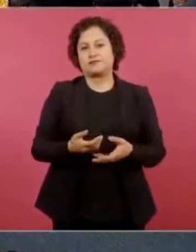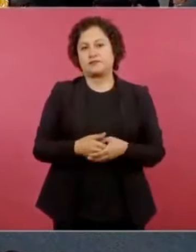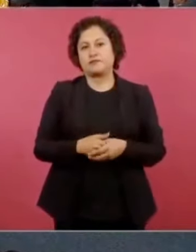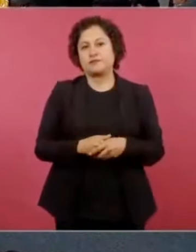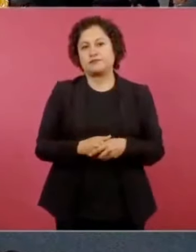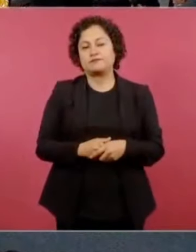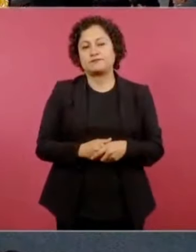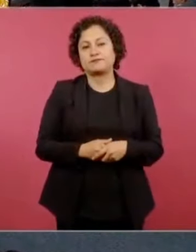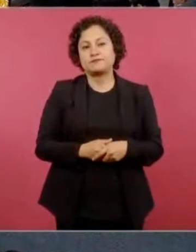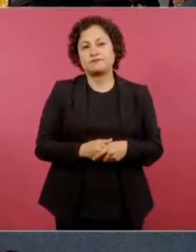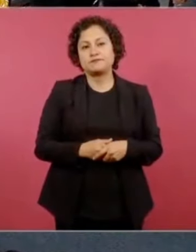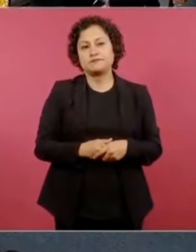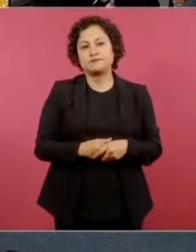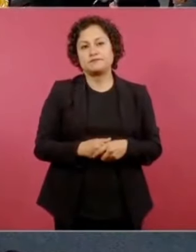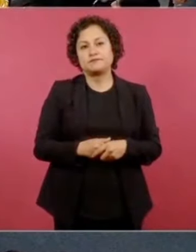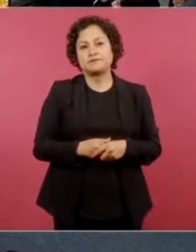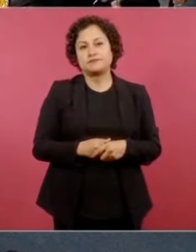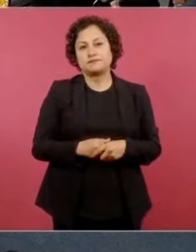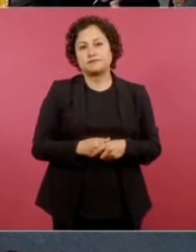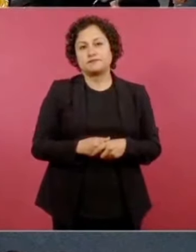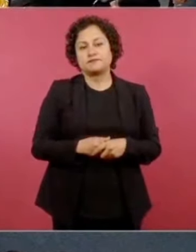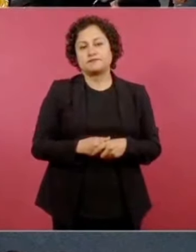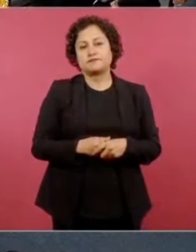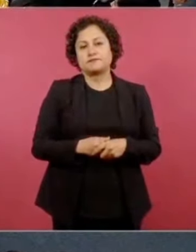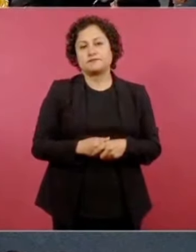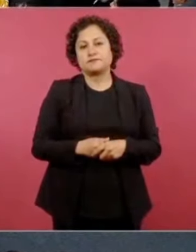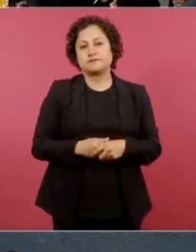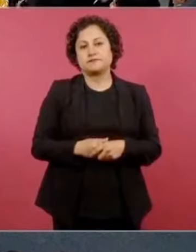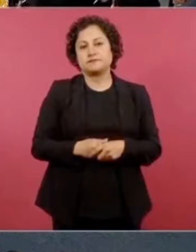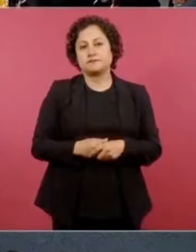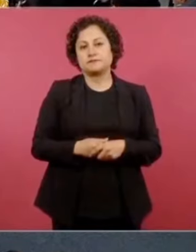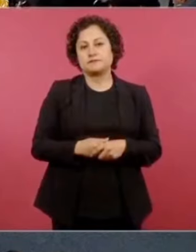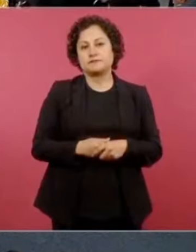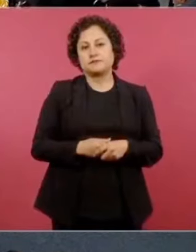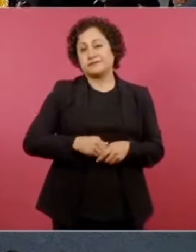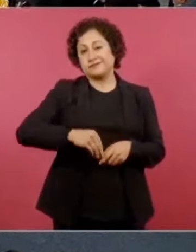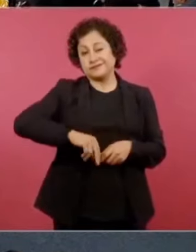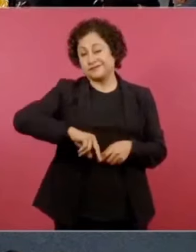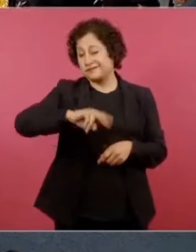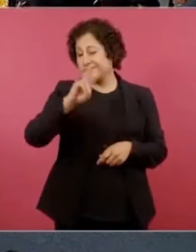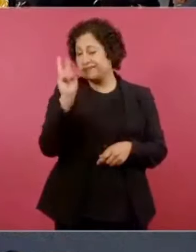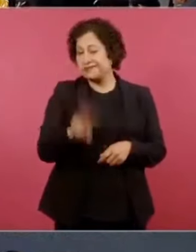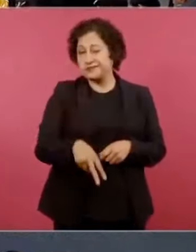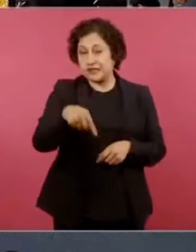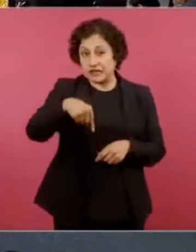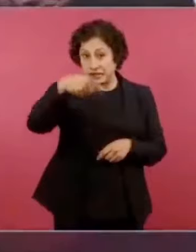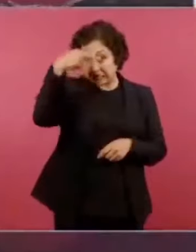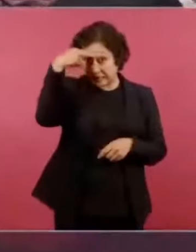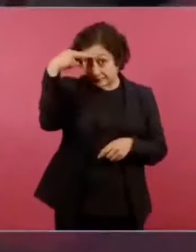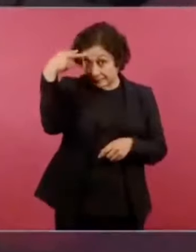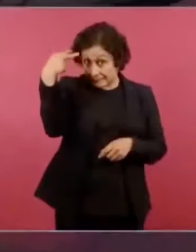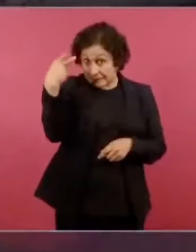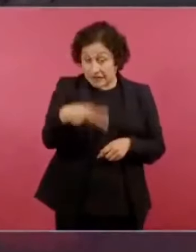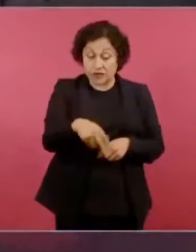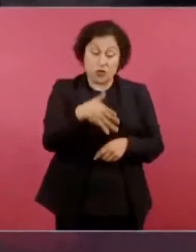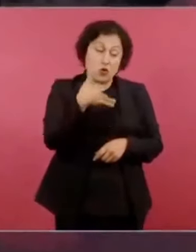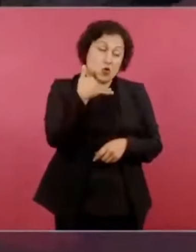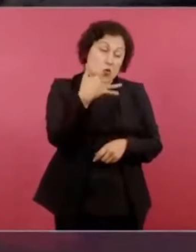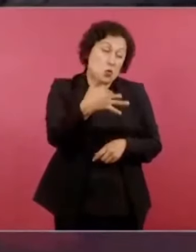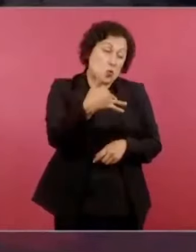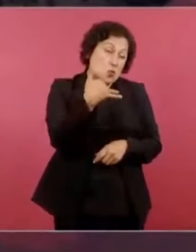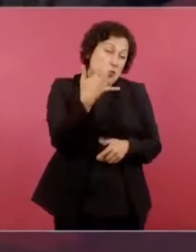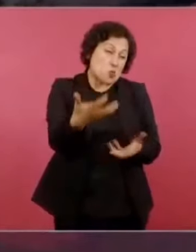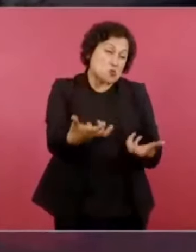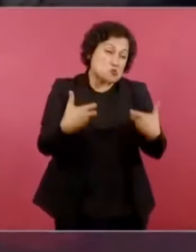el peor tiempo de corrupción, de saqueo en México fue el